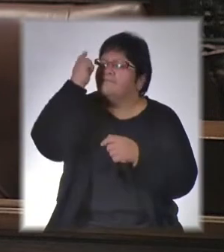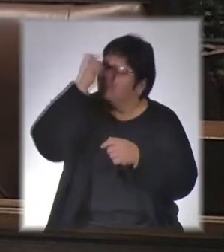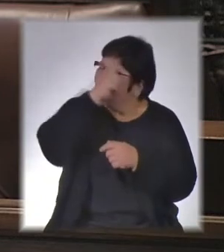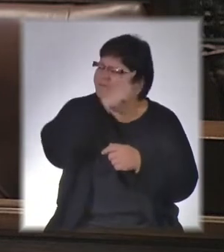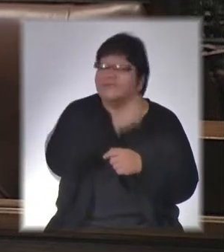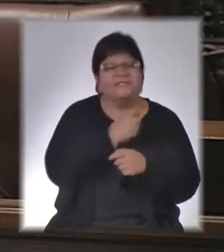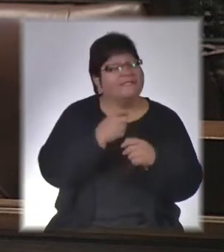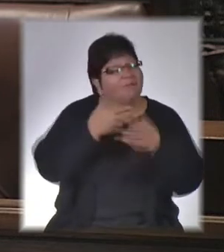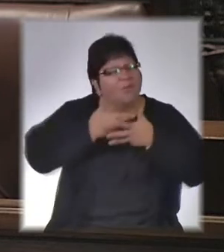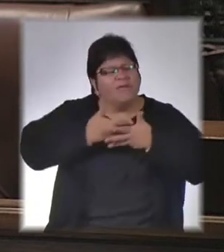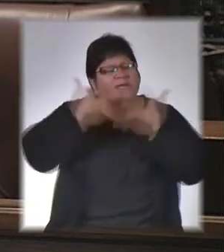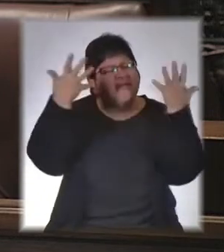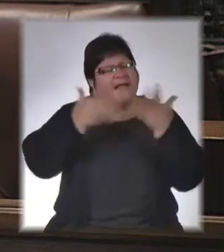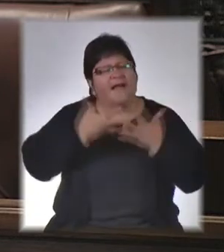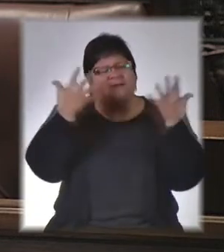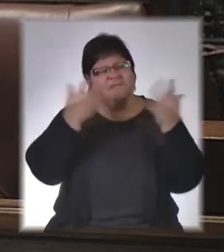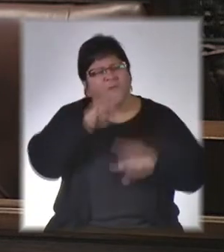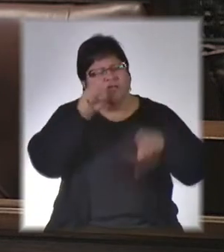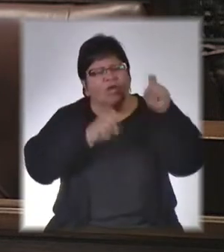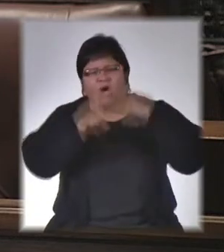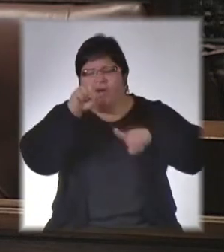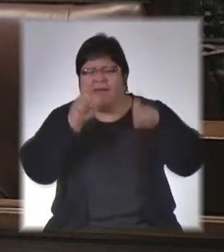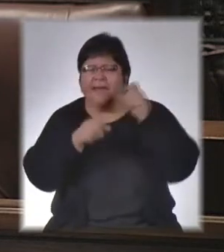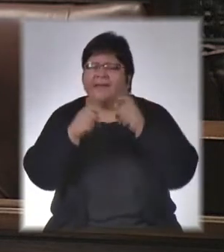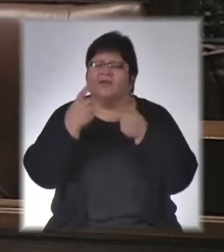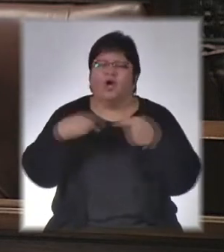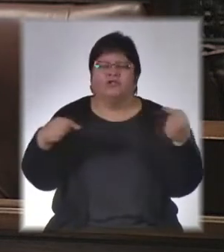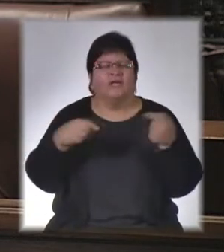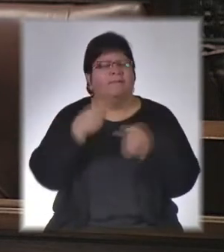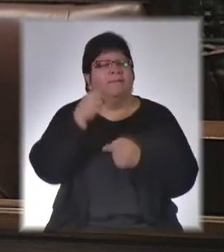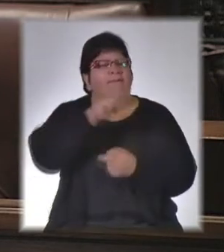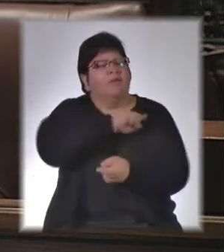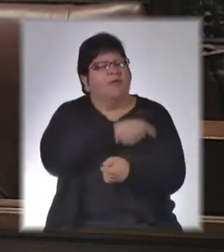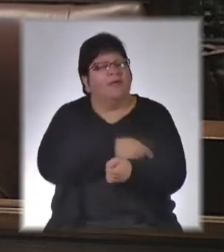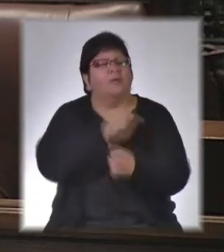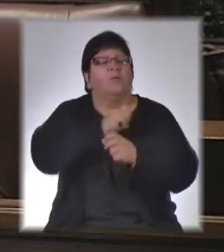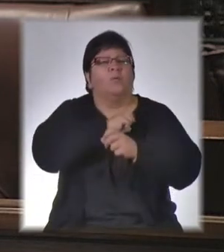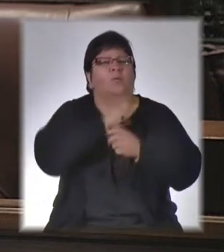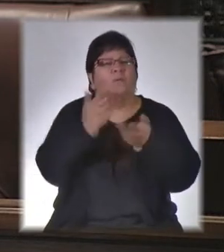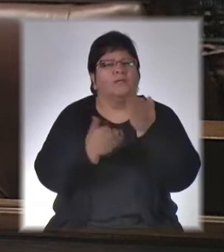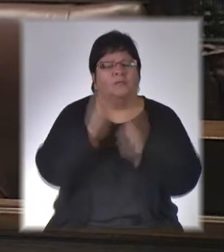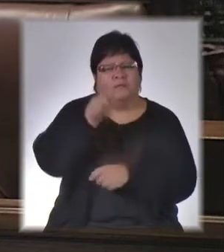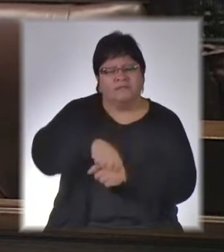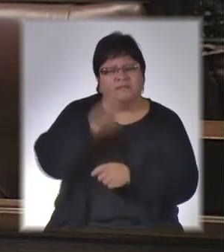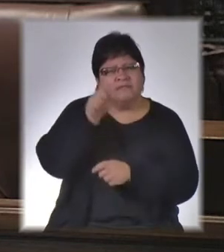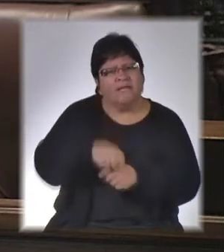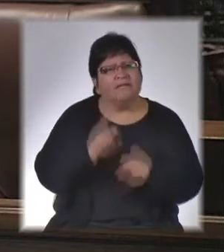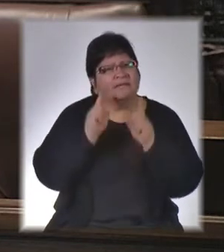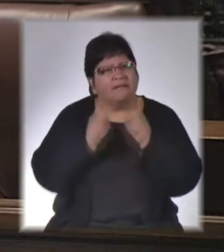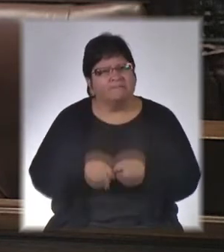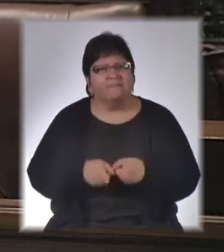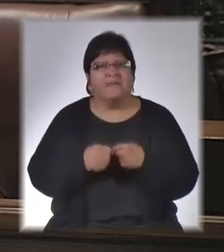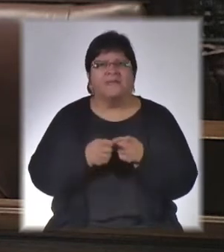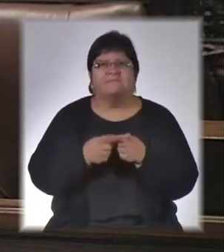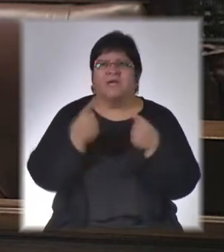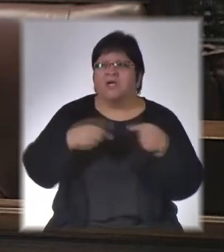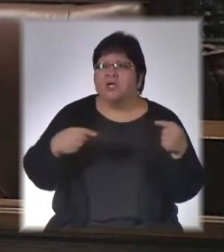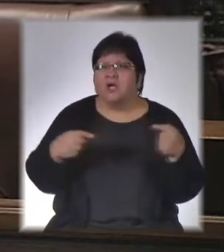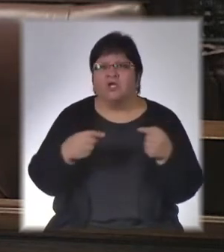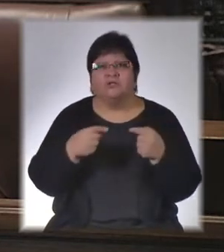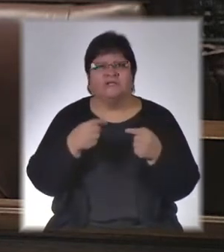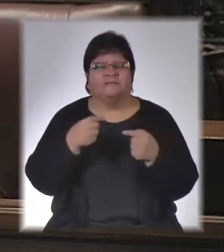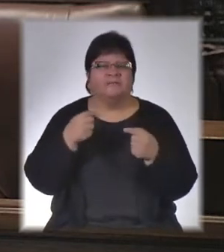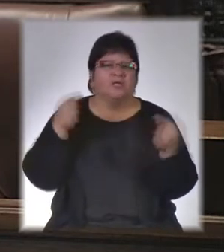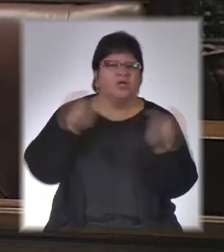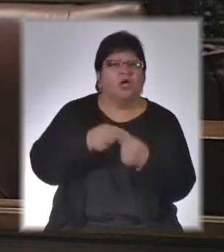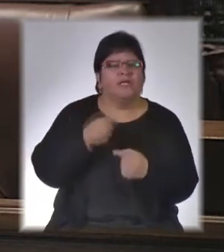y es muy grave cuestionar al Poder Judicial. Yo confío en la justicia uruguaya, más allá de que pueden en su ámbito cometerse errores como